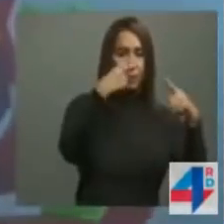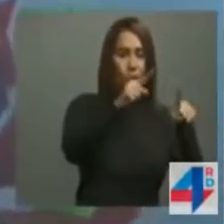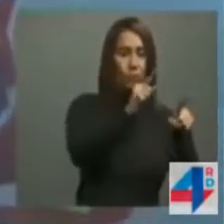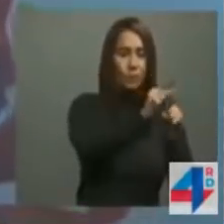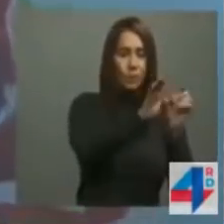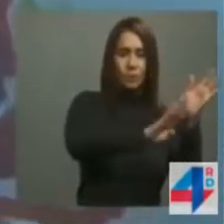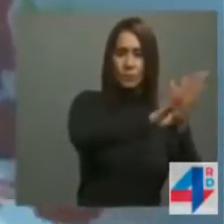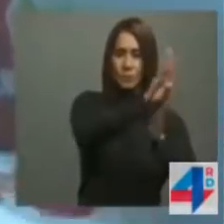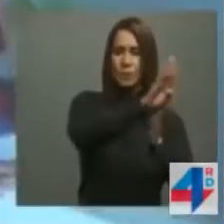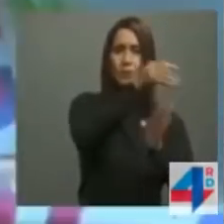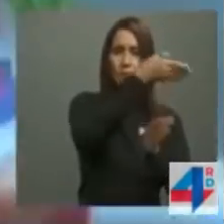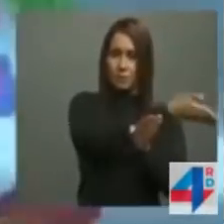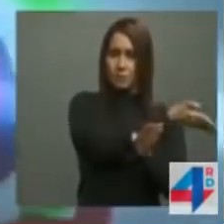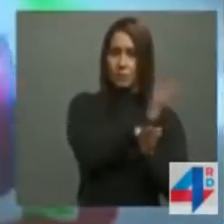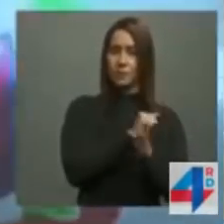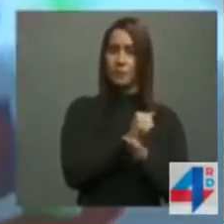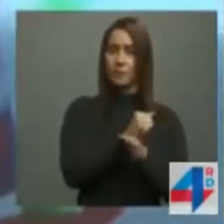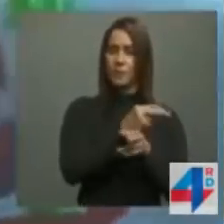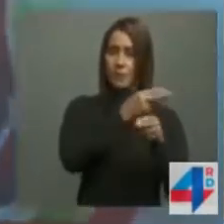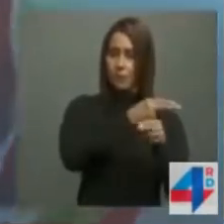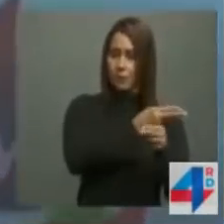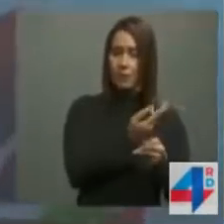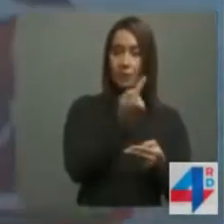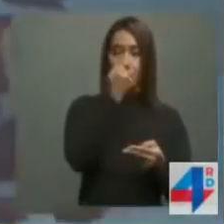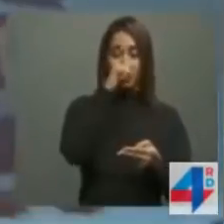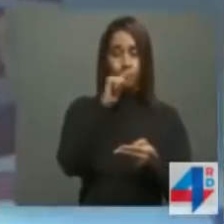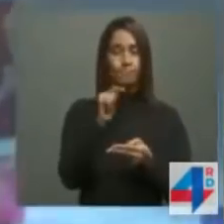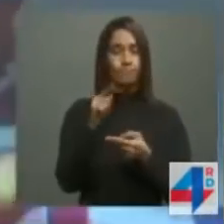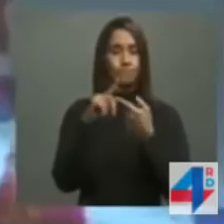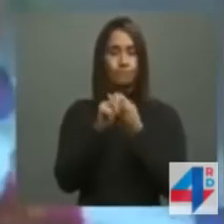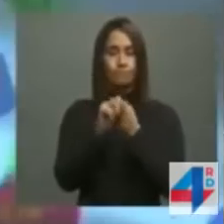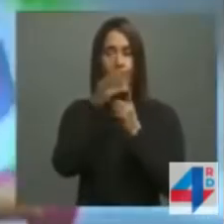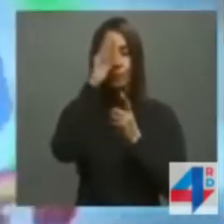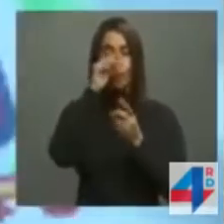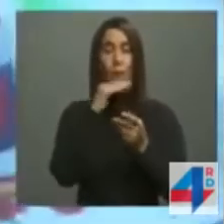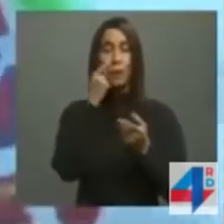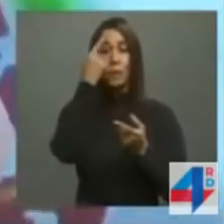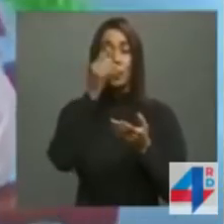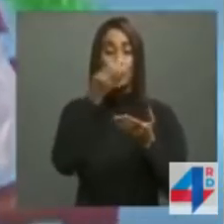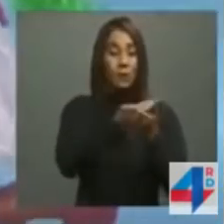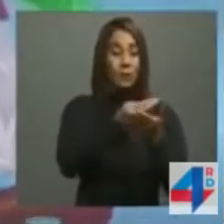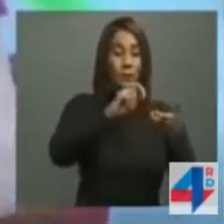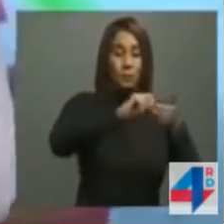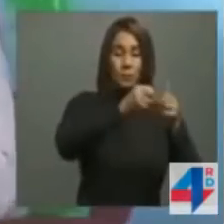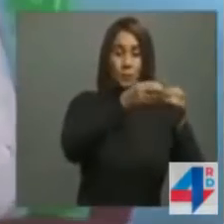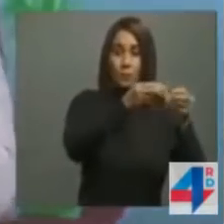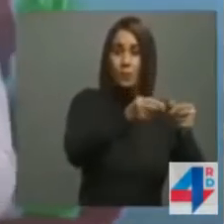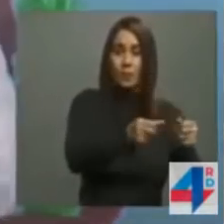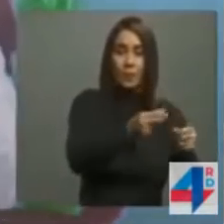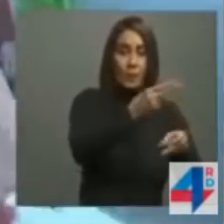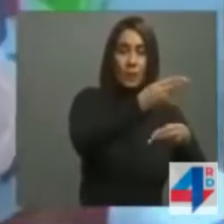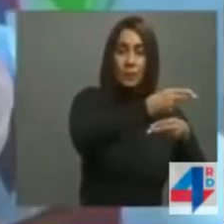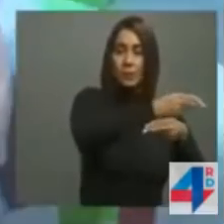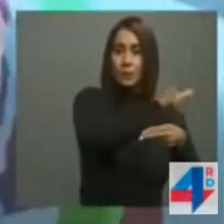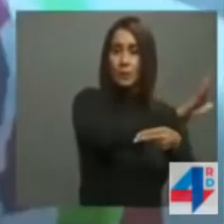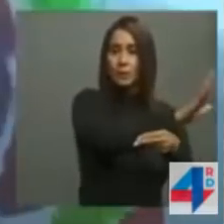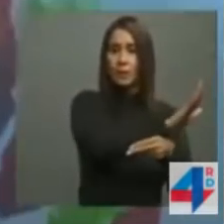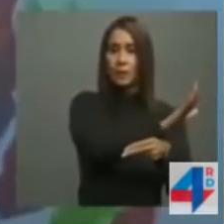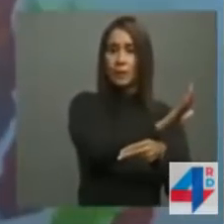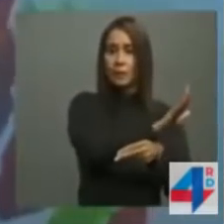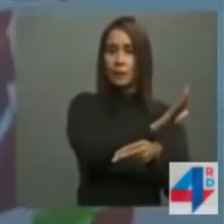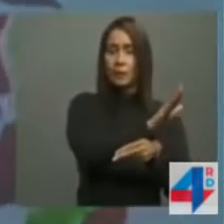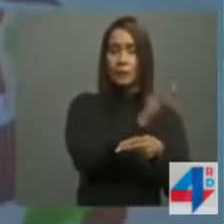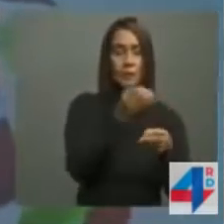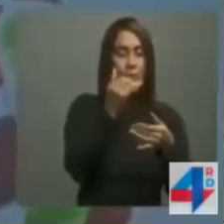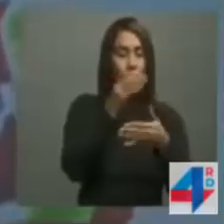propio desarrollo. Amigas y amigos, la solución de los problemas de Haití pasa necesariamente